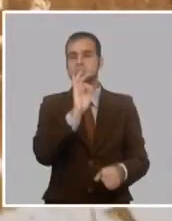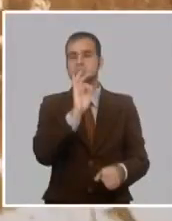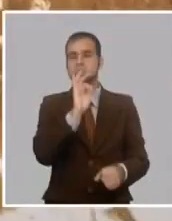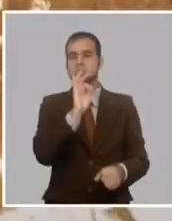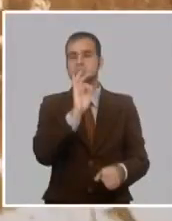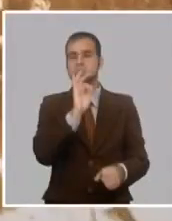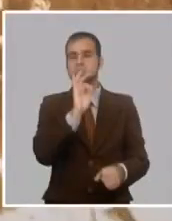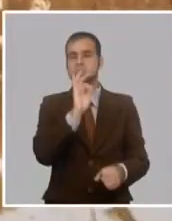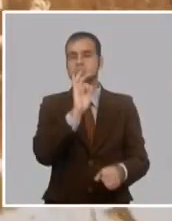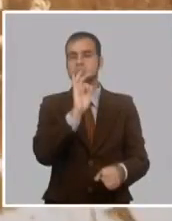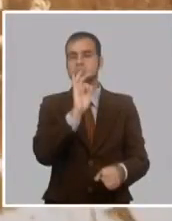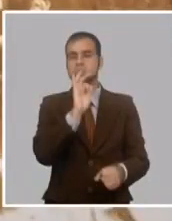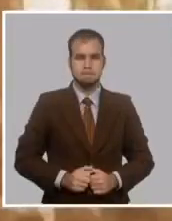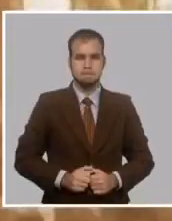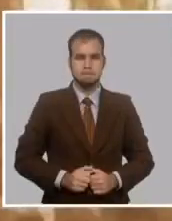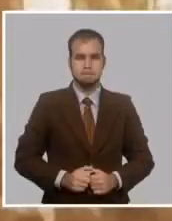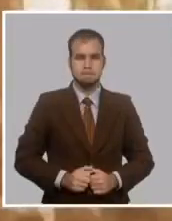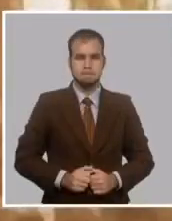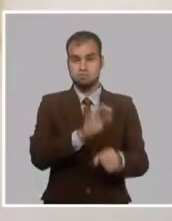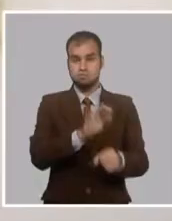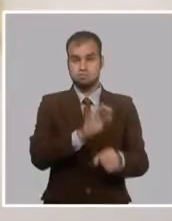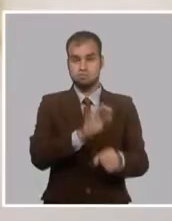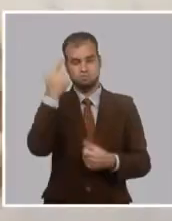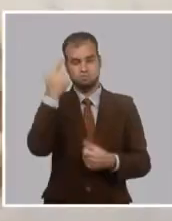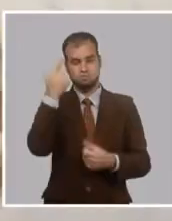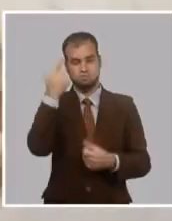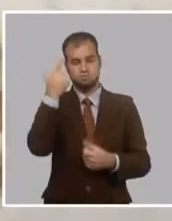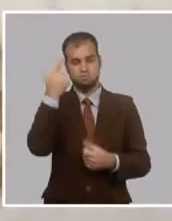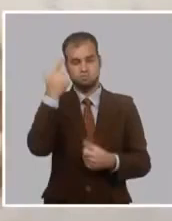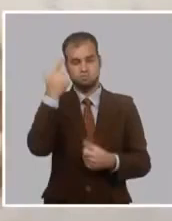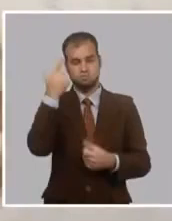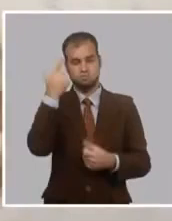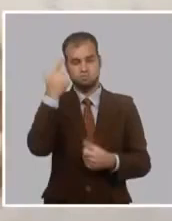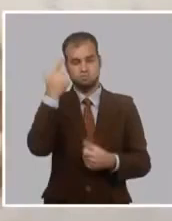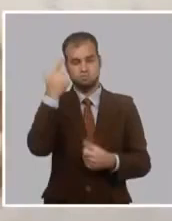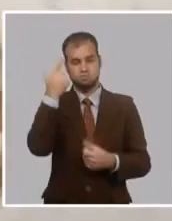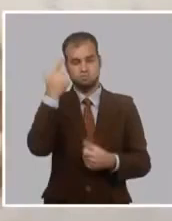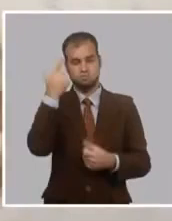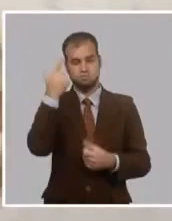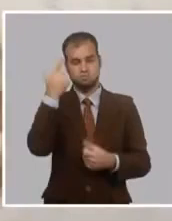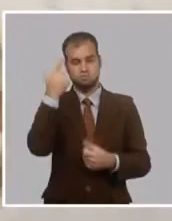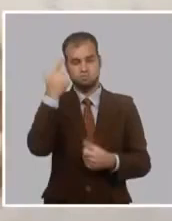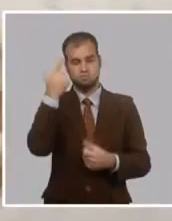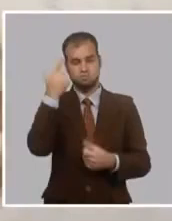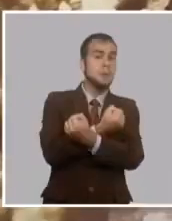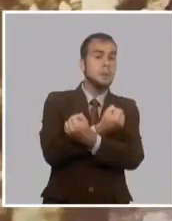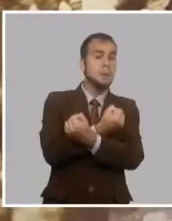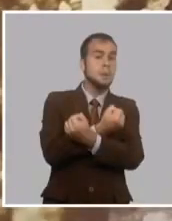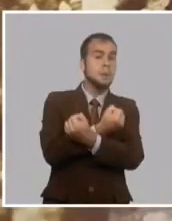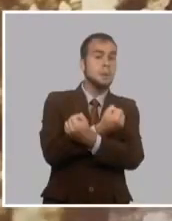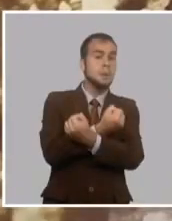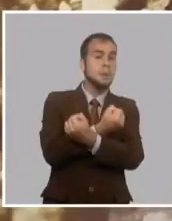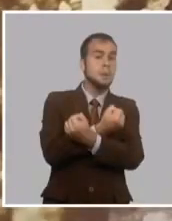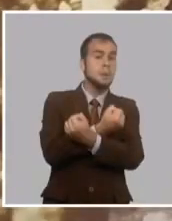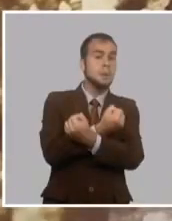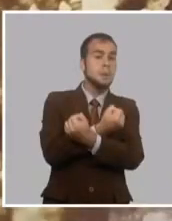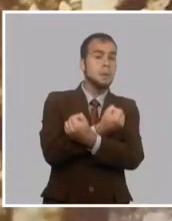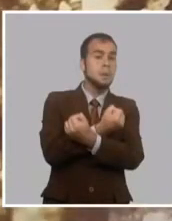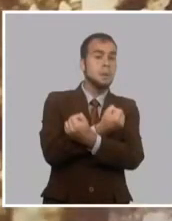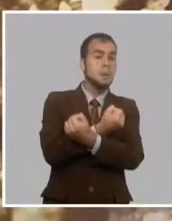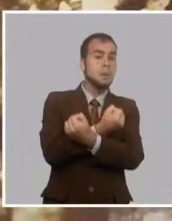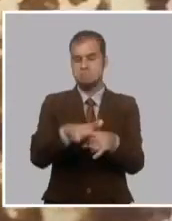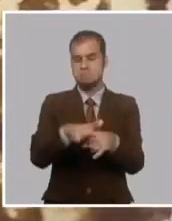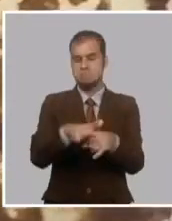Tal circunstancia obligó a considerar la manera de salvaguardar los restos martianos. Por ello, se decide la